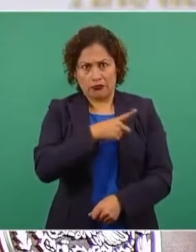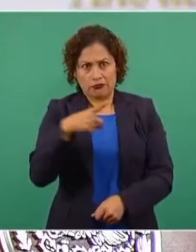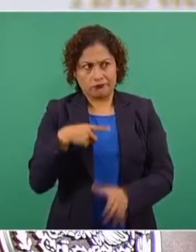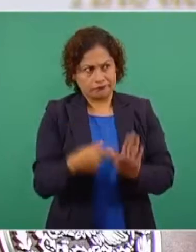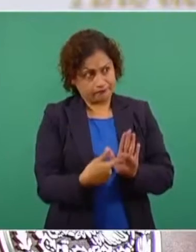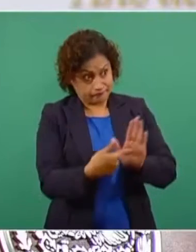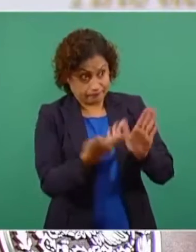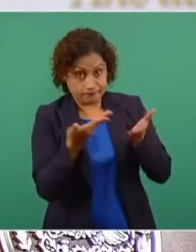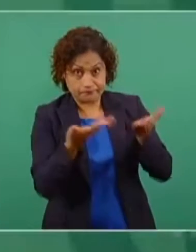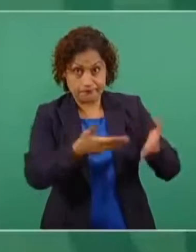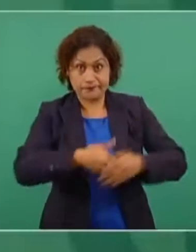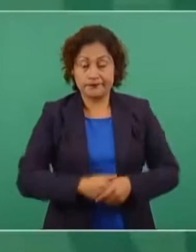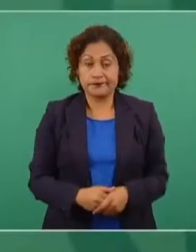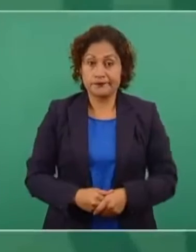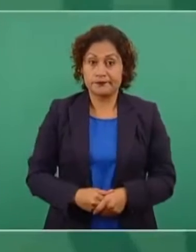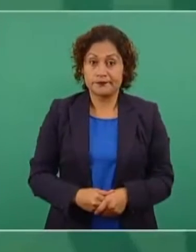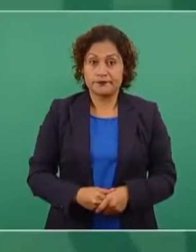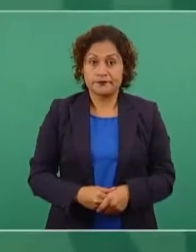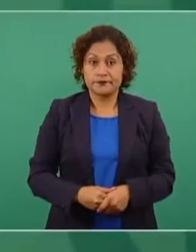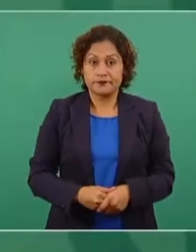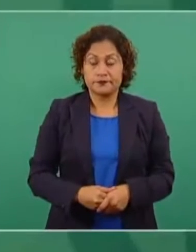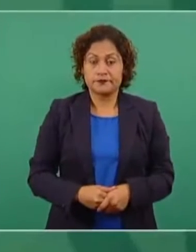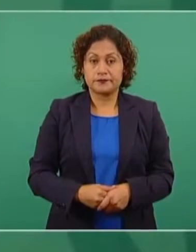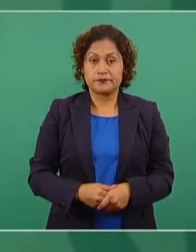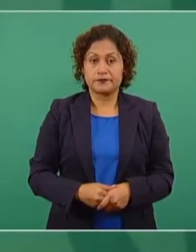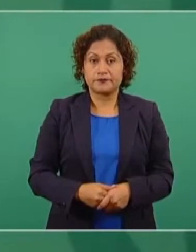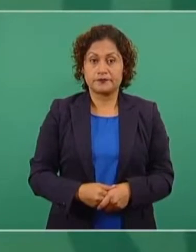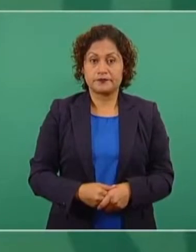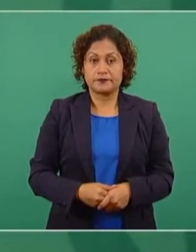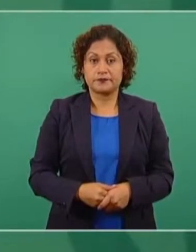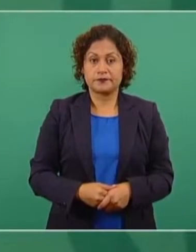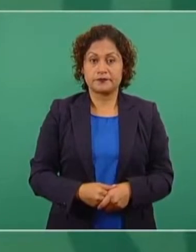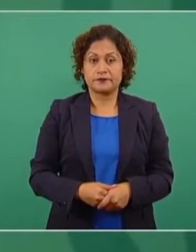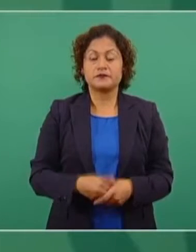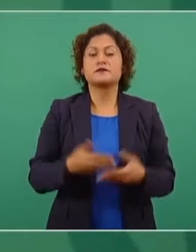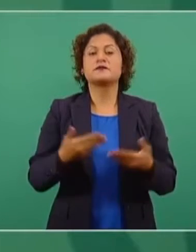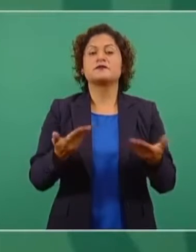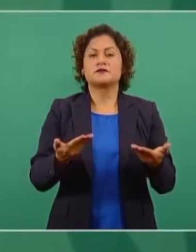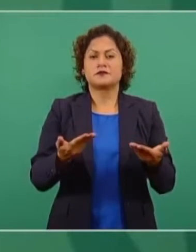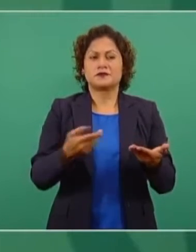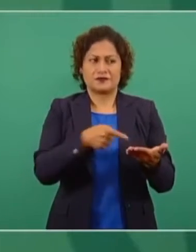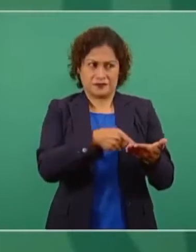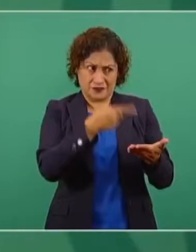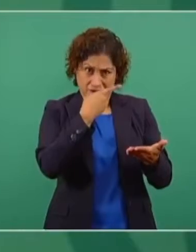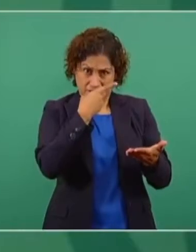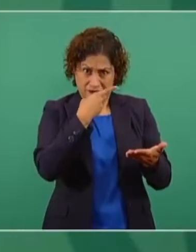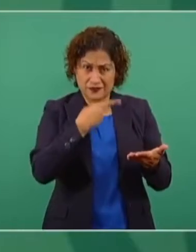para dar a conocer a quién se le obligó